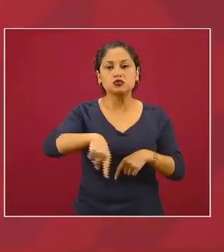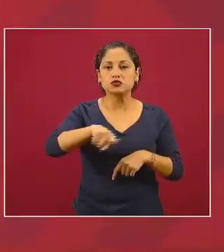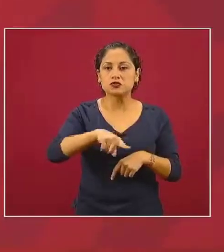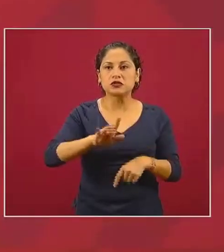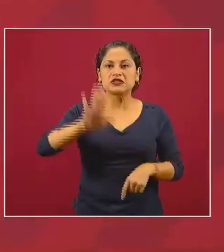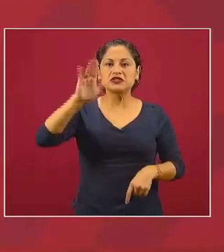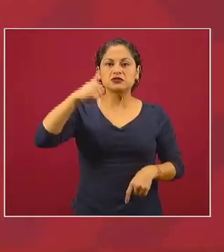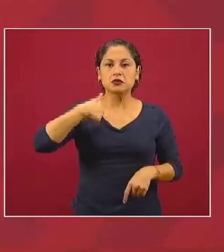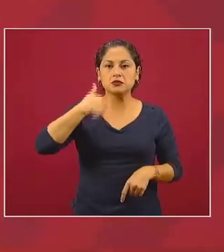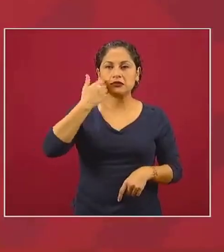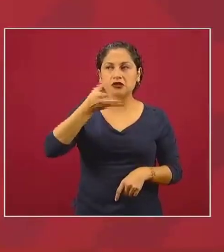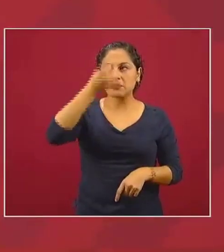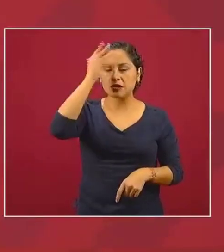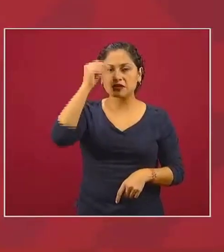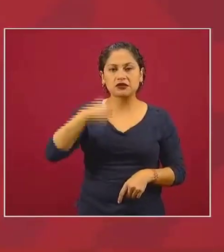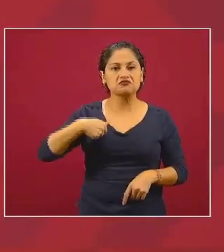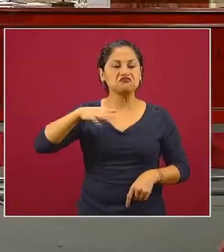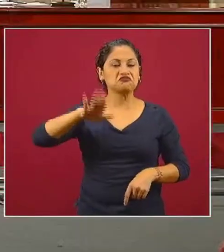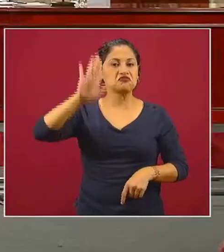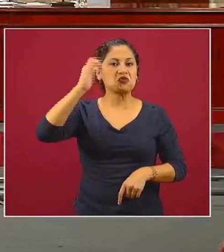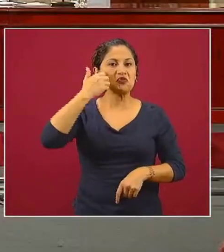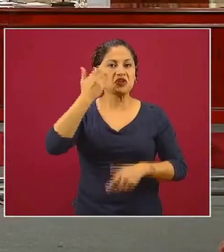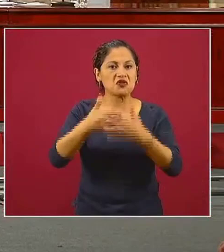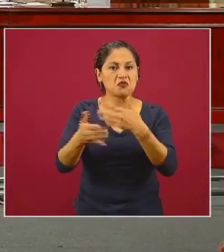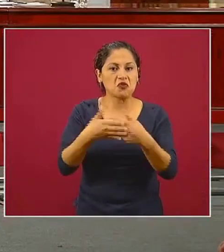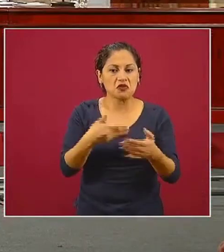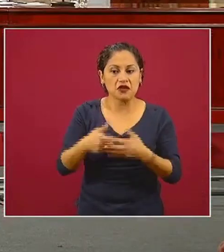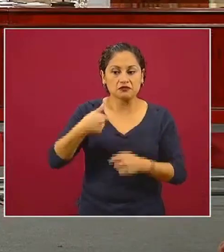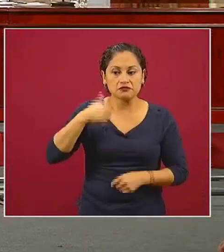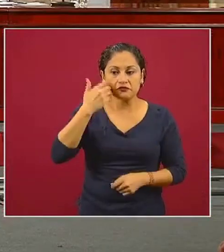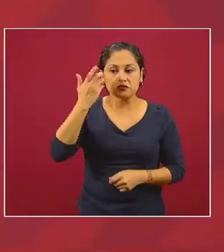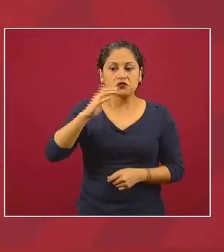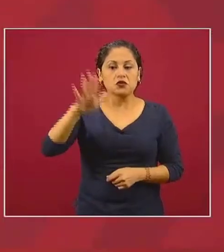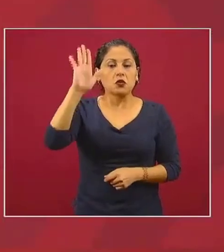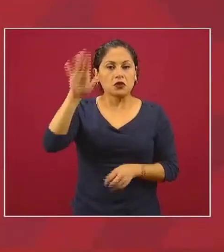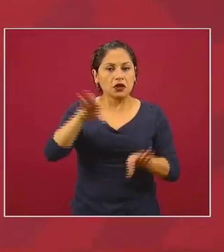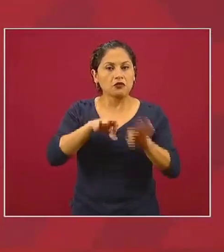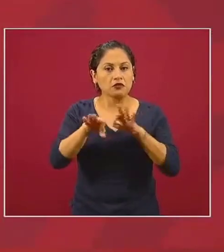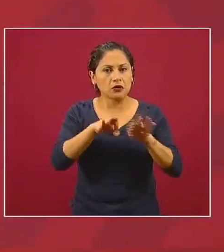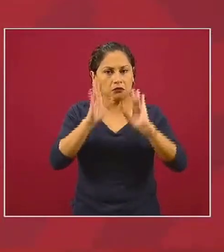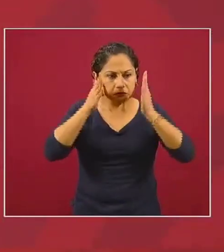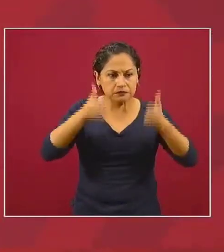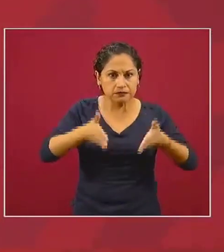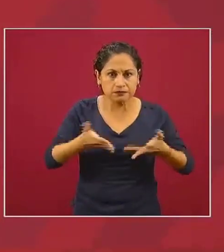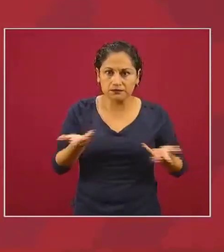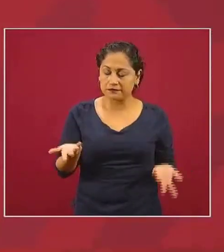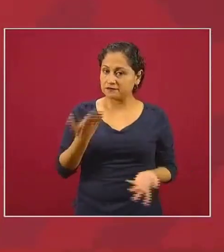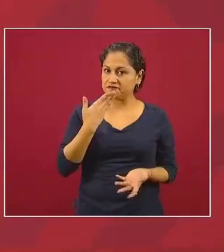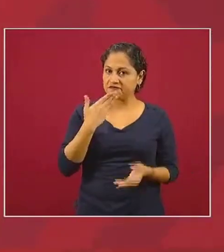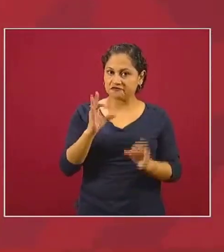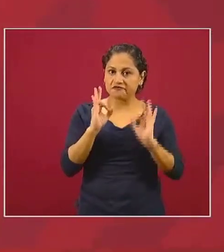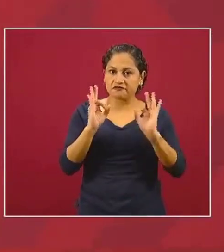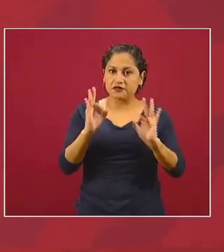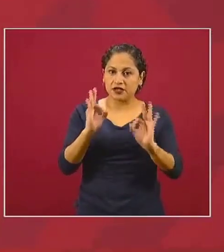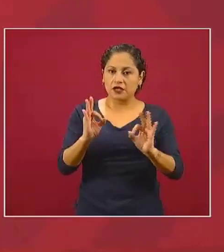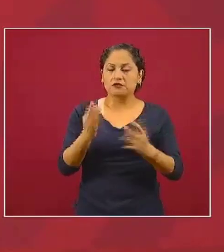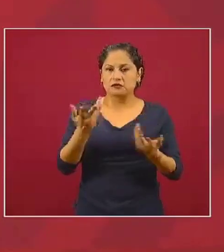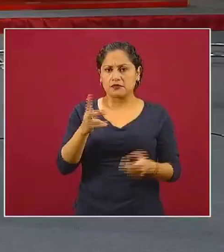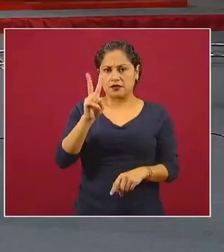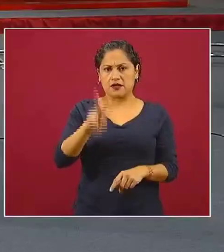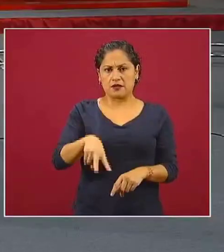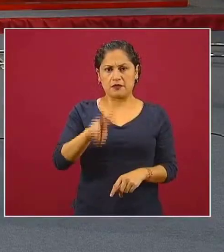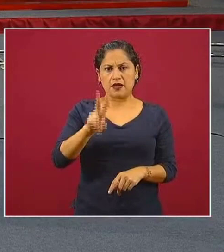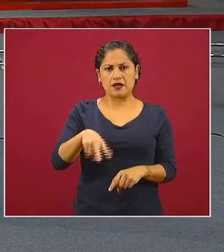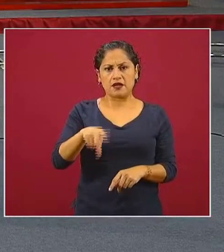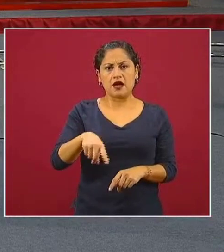quiero saber quiero aprender quiero estar actualizado y quiero trabajar para hacerlo entonces por un lado tenemos mucha flexibilidad de